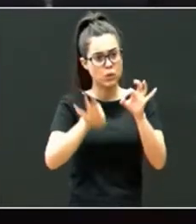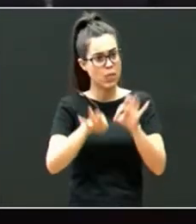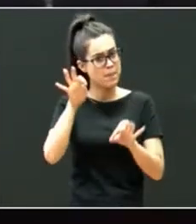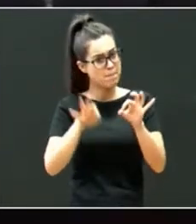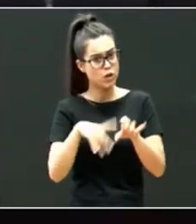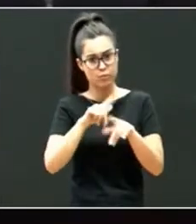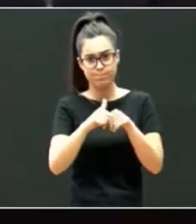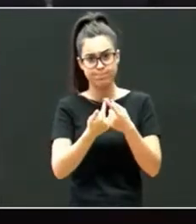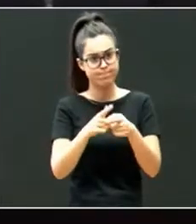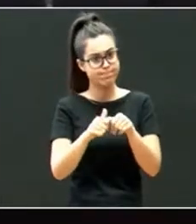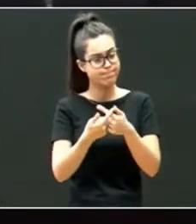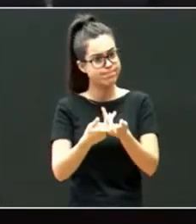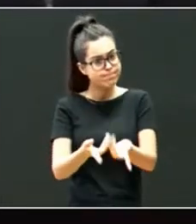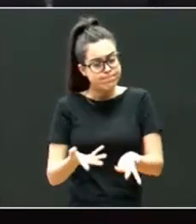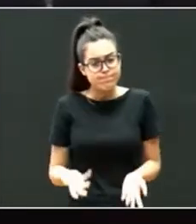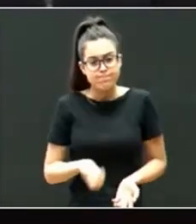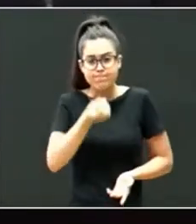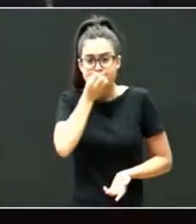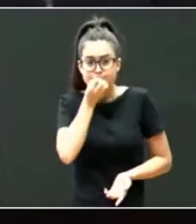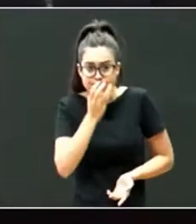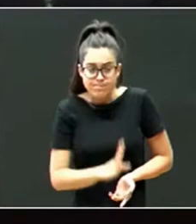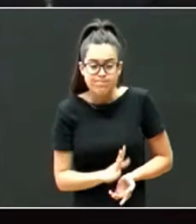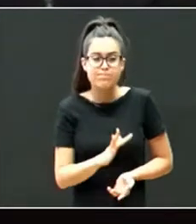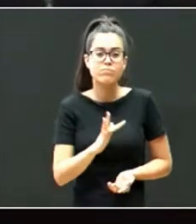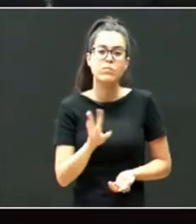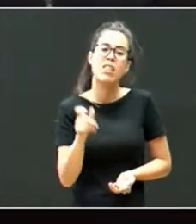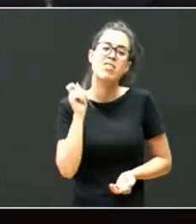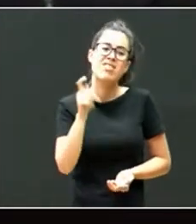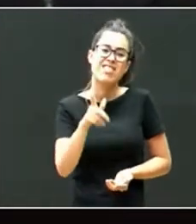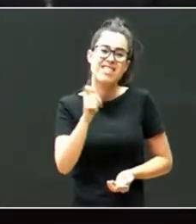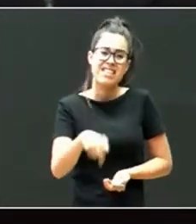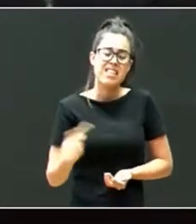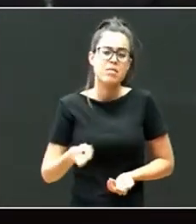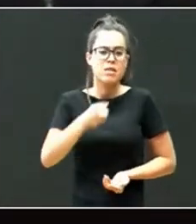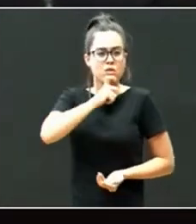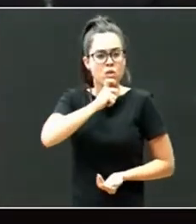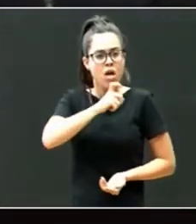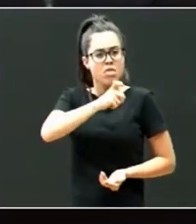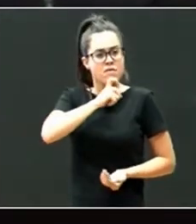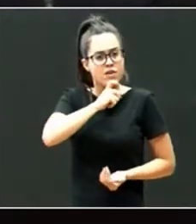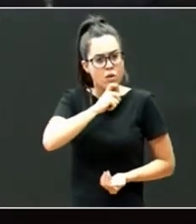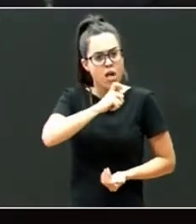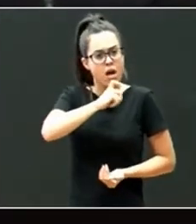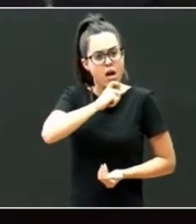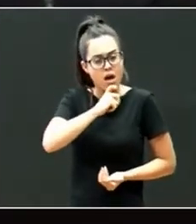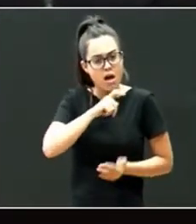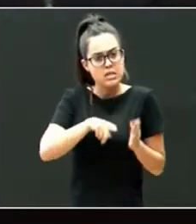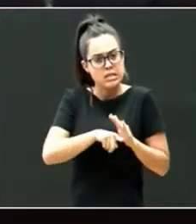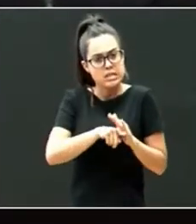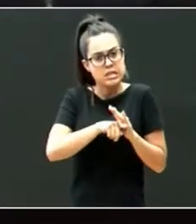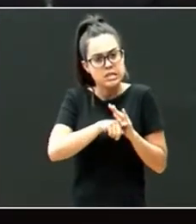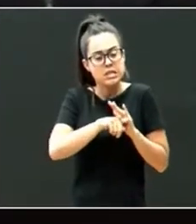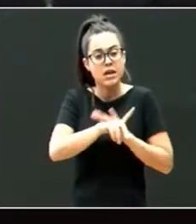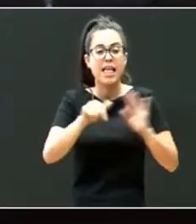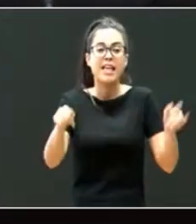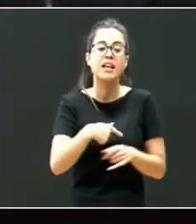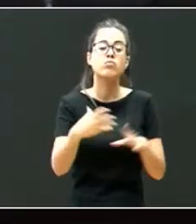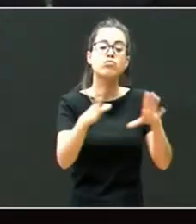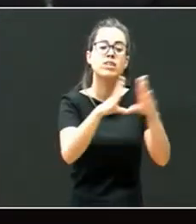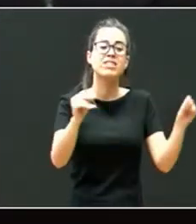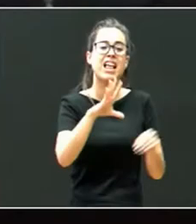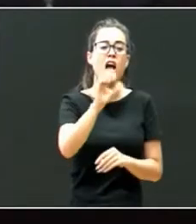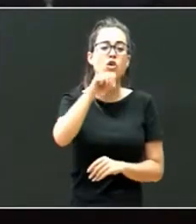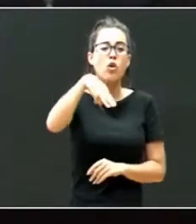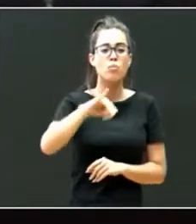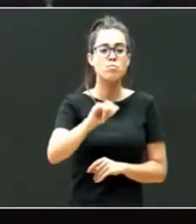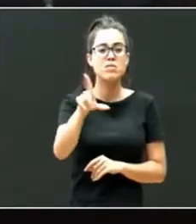familias, pero lo vive con una atmósfera continua de dificultad. Esta investigadora de la Universidad de Comillas considera que si